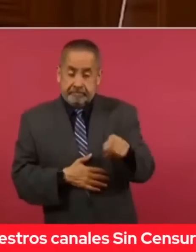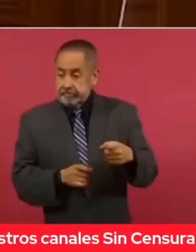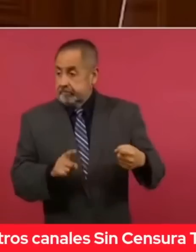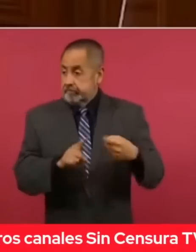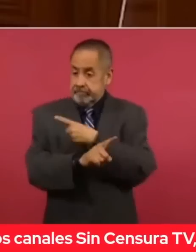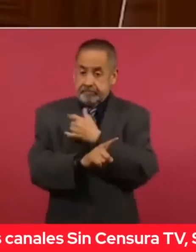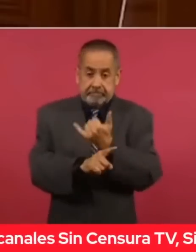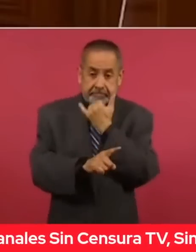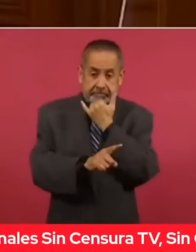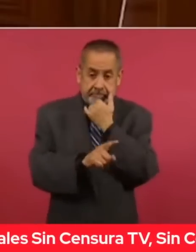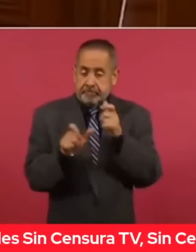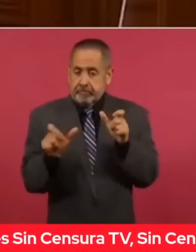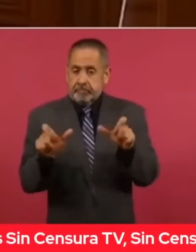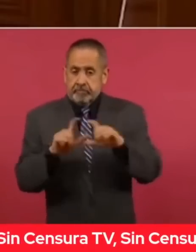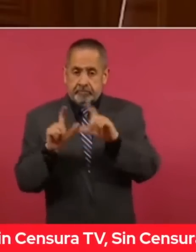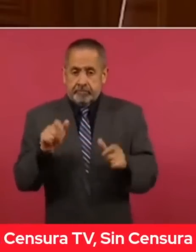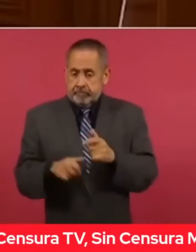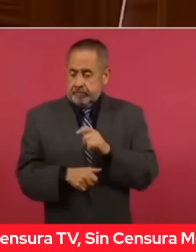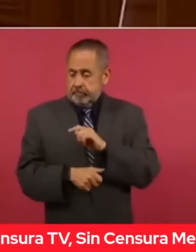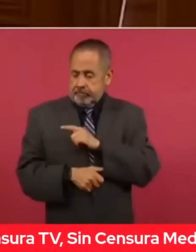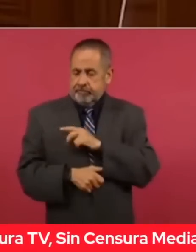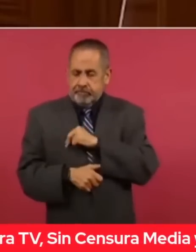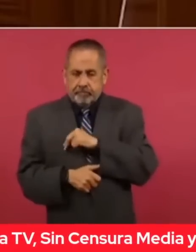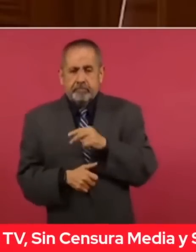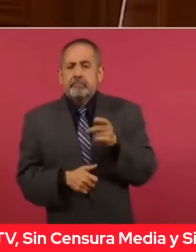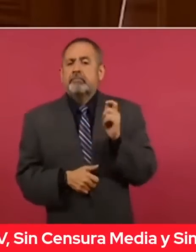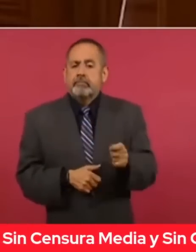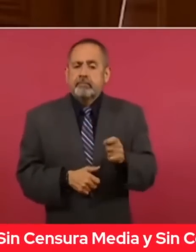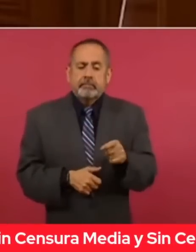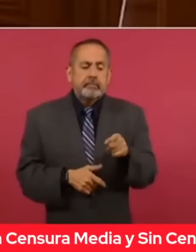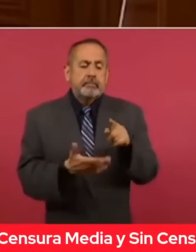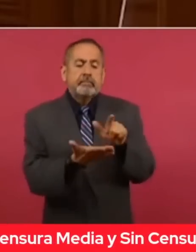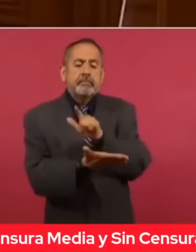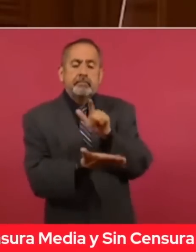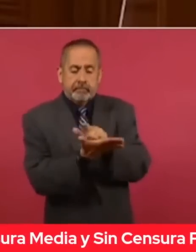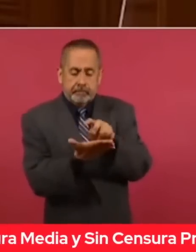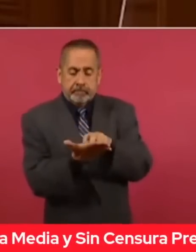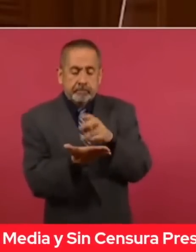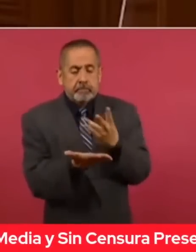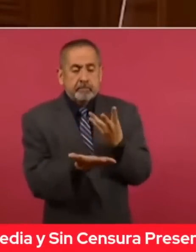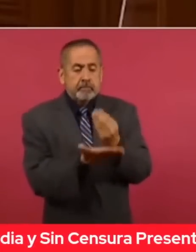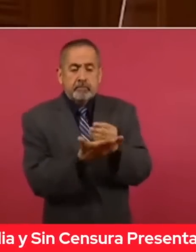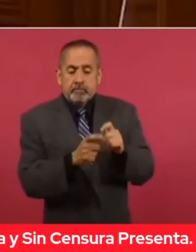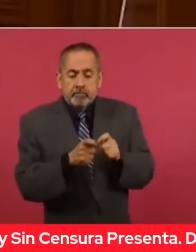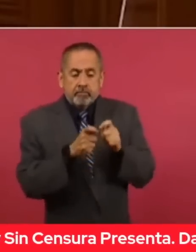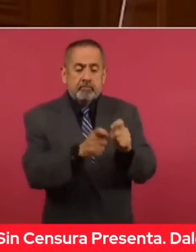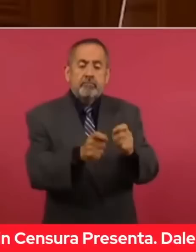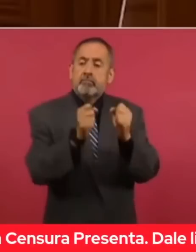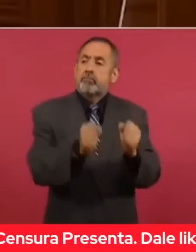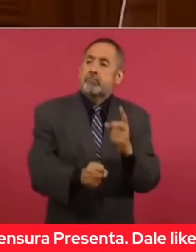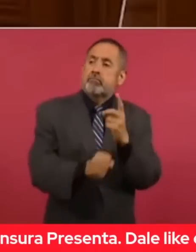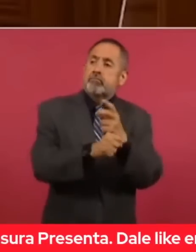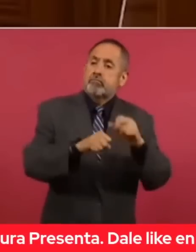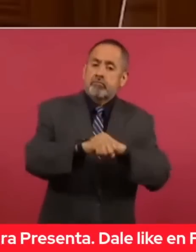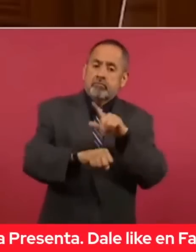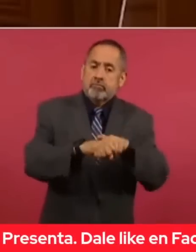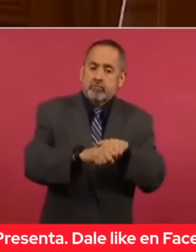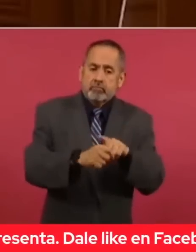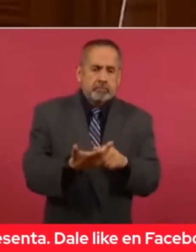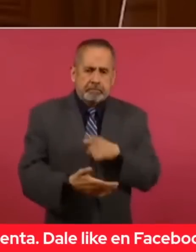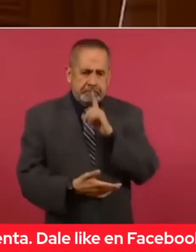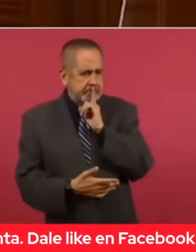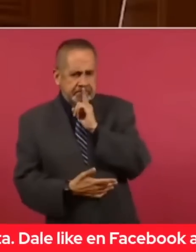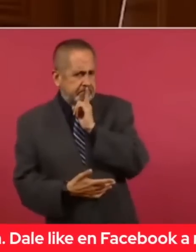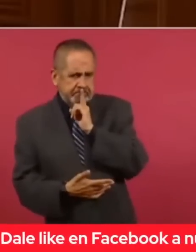civil, sería necesario que la ley le otorgara objetivos de seguridad nacional y no de seguridad